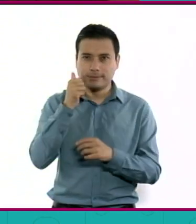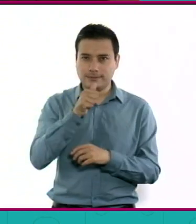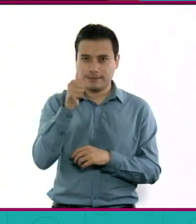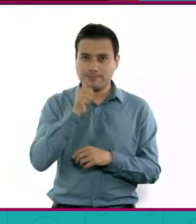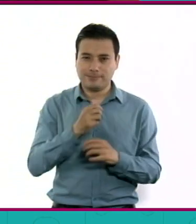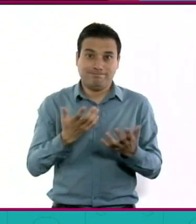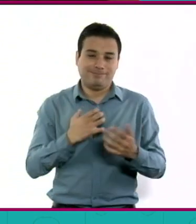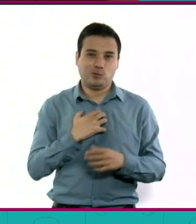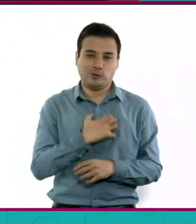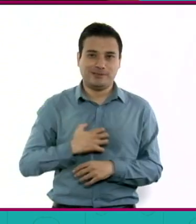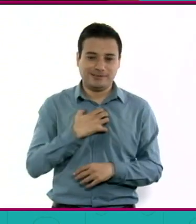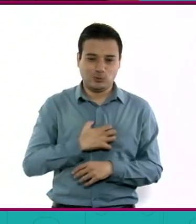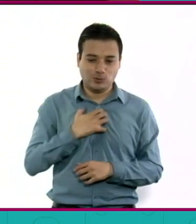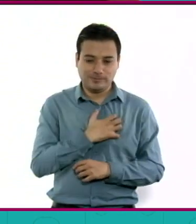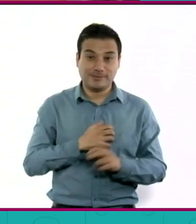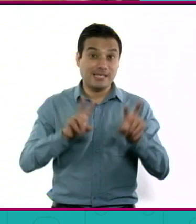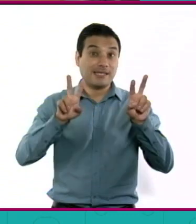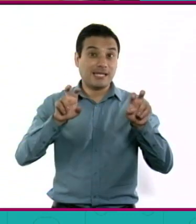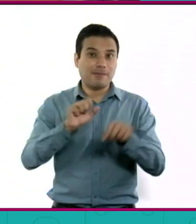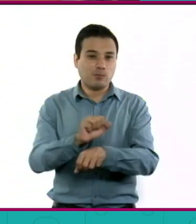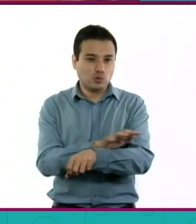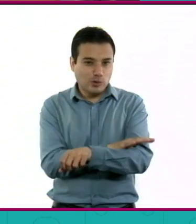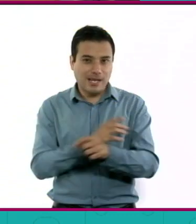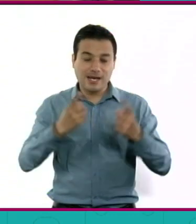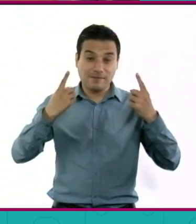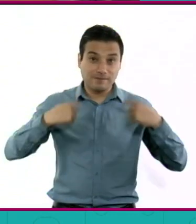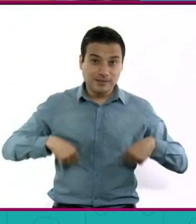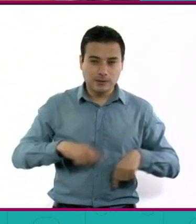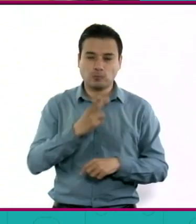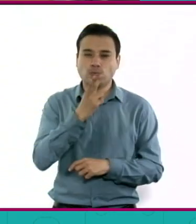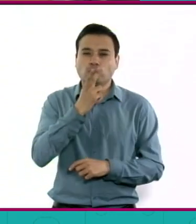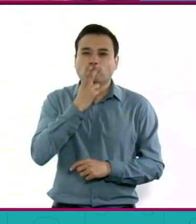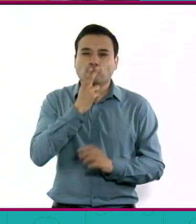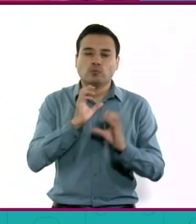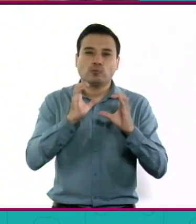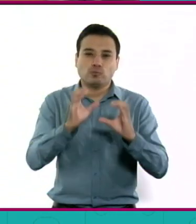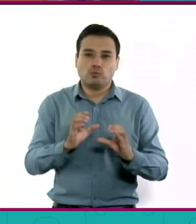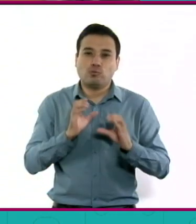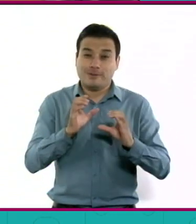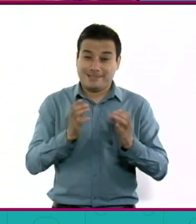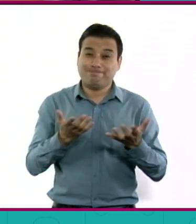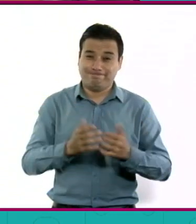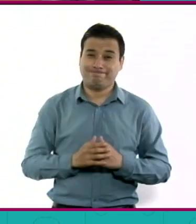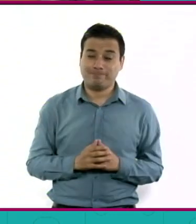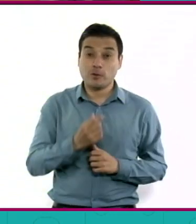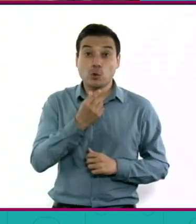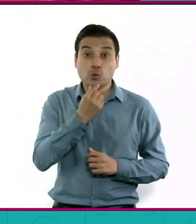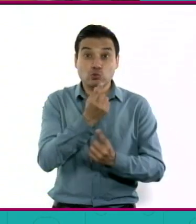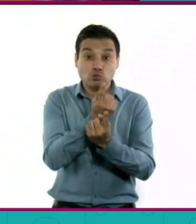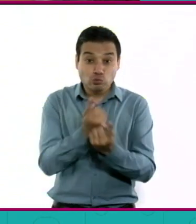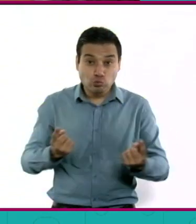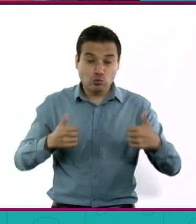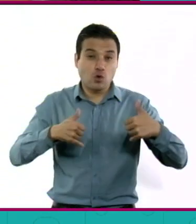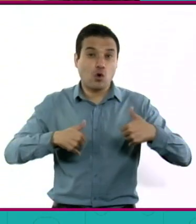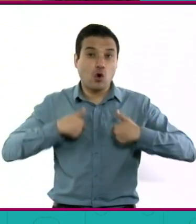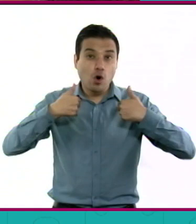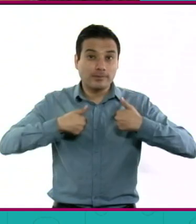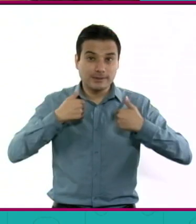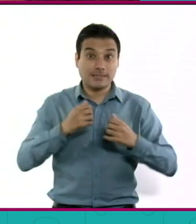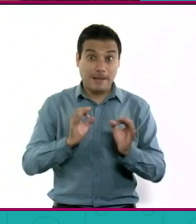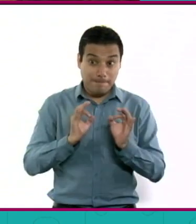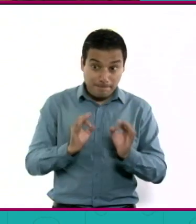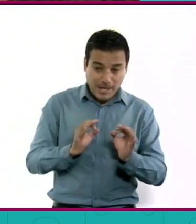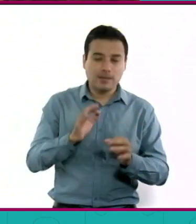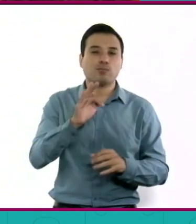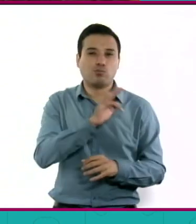y la parte emocional, la parte física es fundamental para que nuestros niños y niñas y niñas y adolescentes aprendan y tengamos